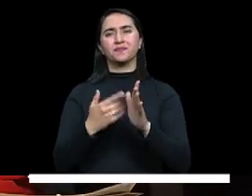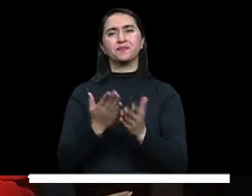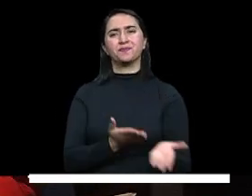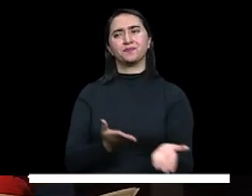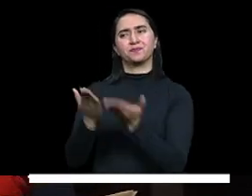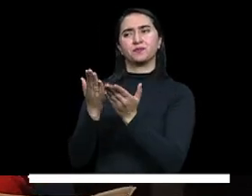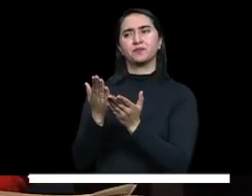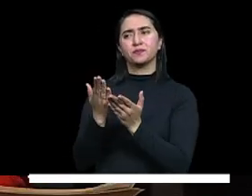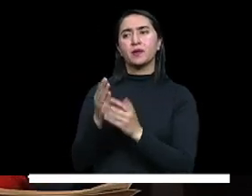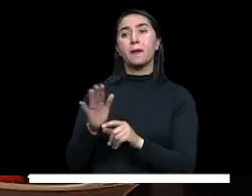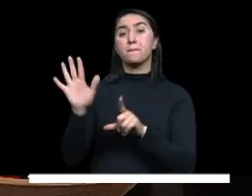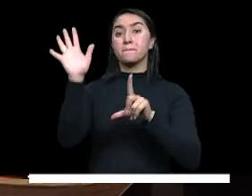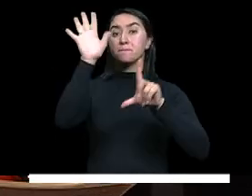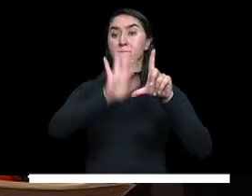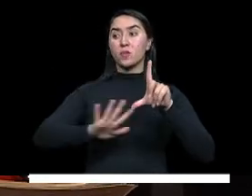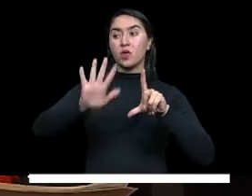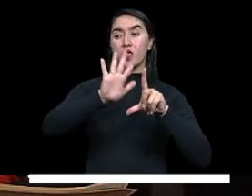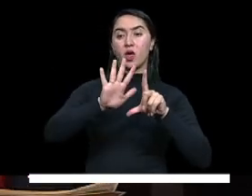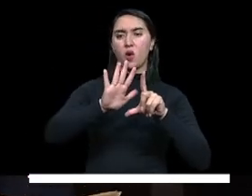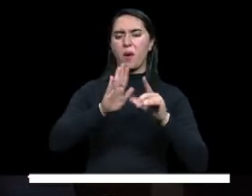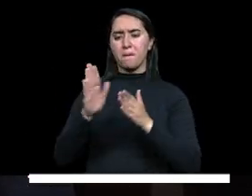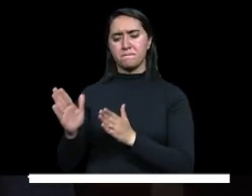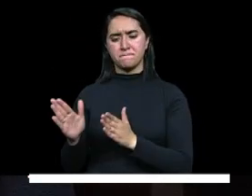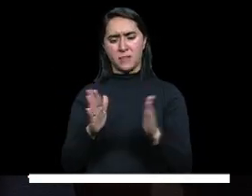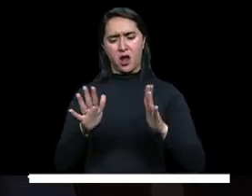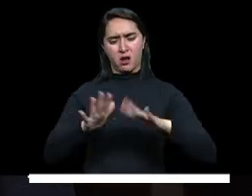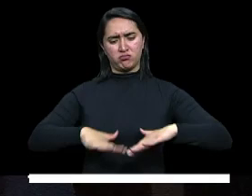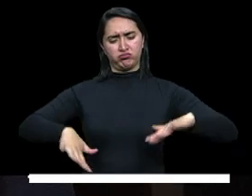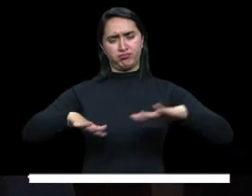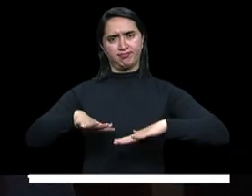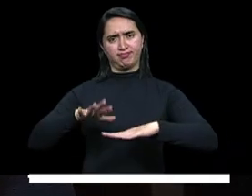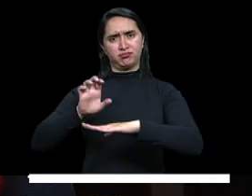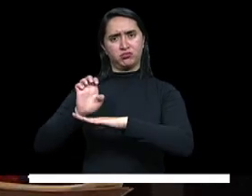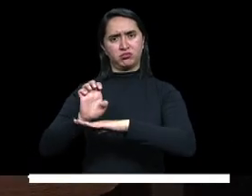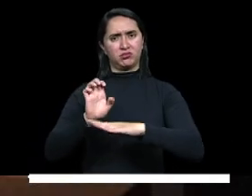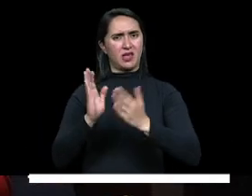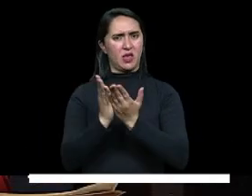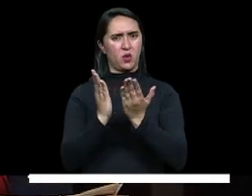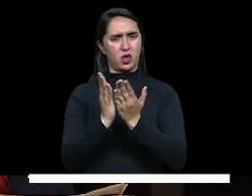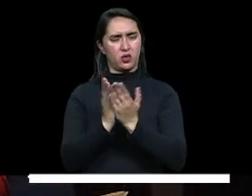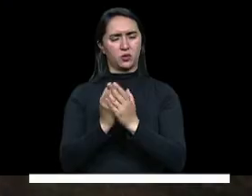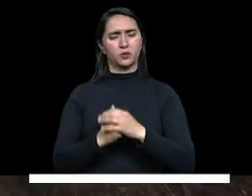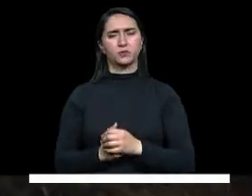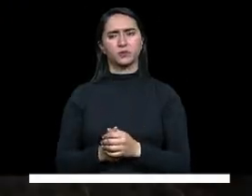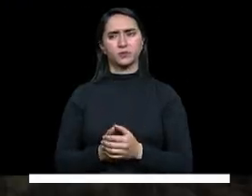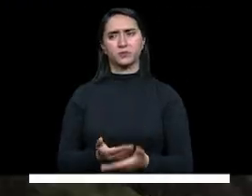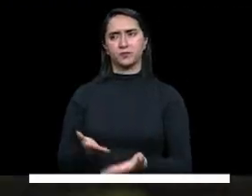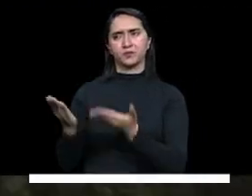video sobre este plan de espacios educativos como centro de vida comunitaria.